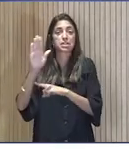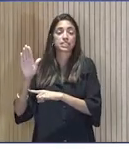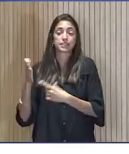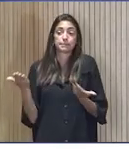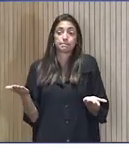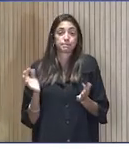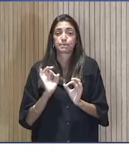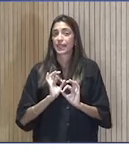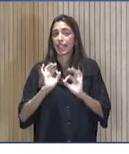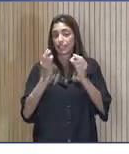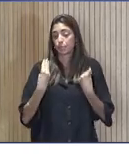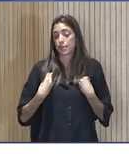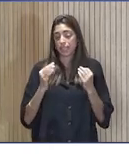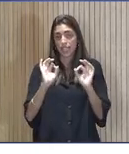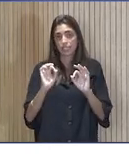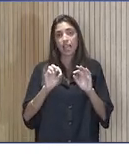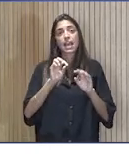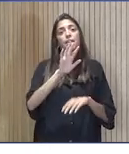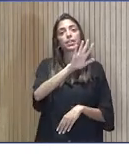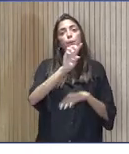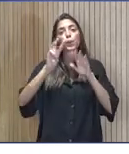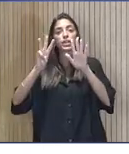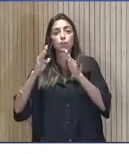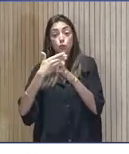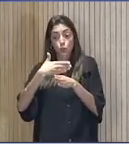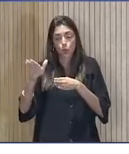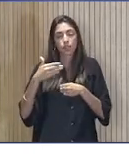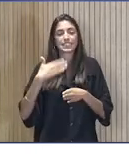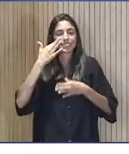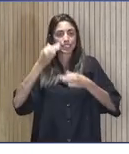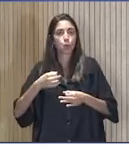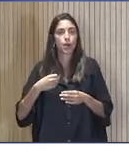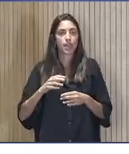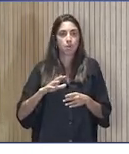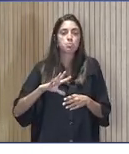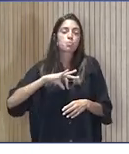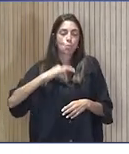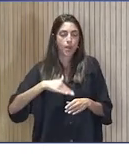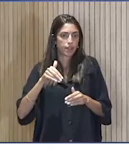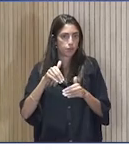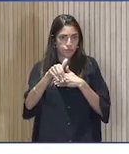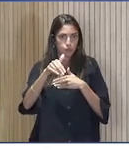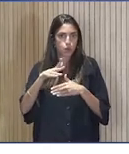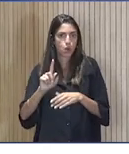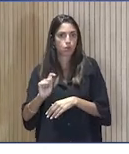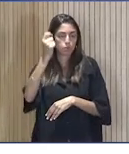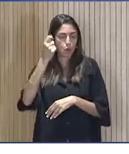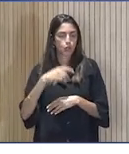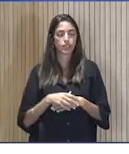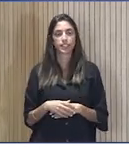A los otros ocho, volver a presentar para el año que viene, que esto es una cuestión de probabilidades. Seguro que la cosa puede ir corriendo.